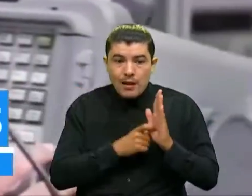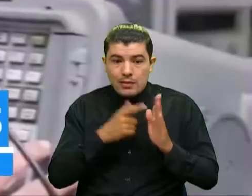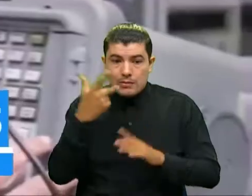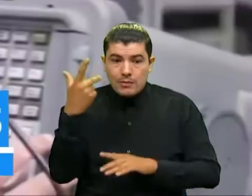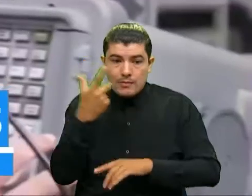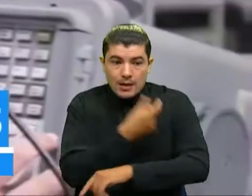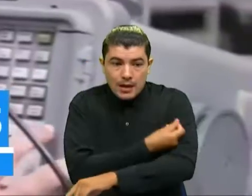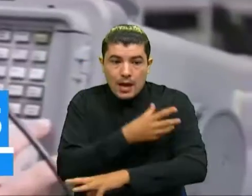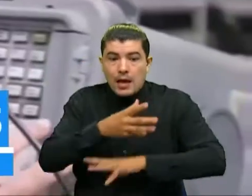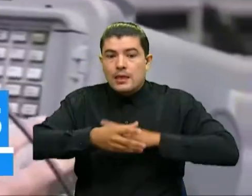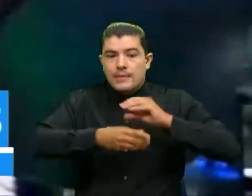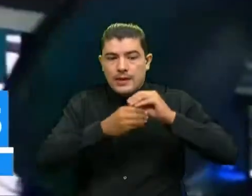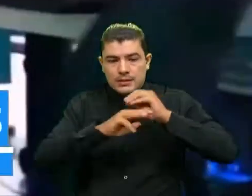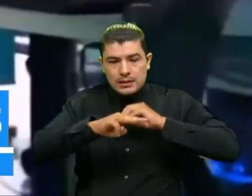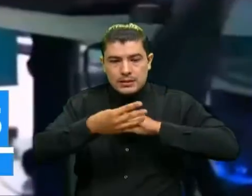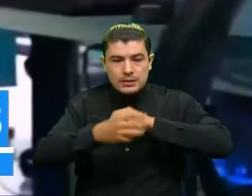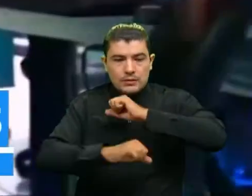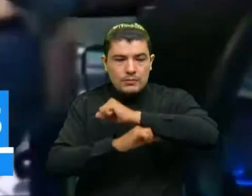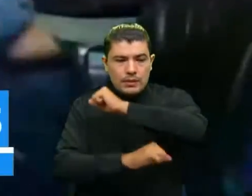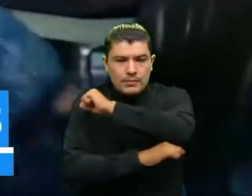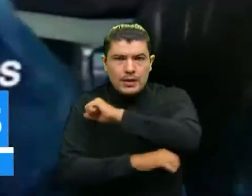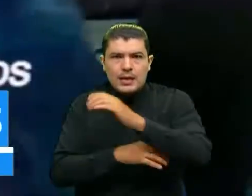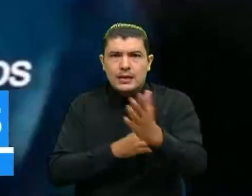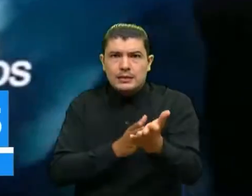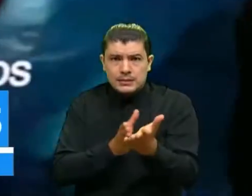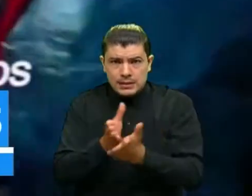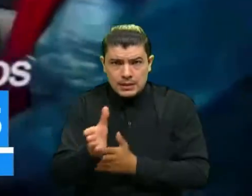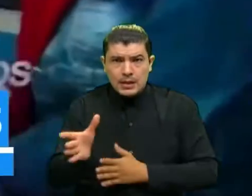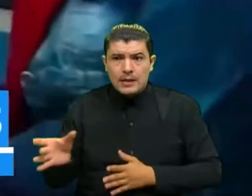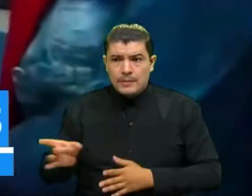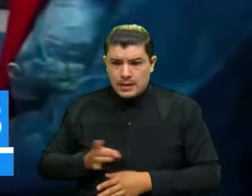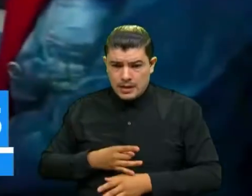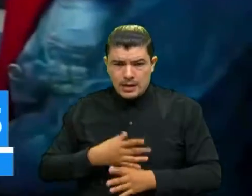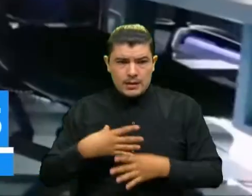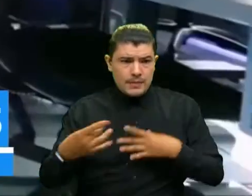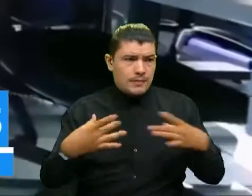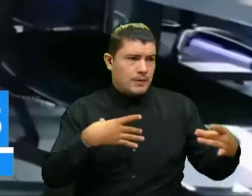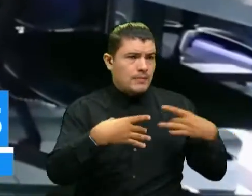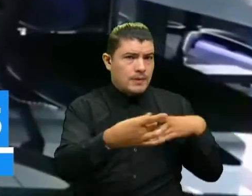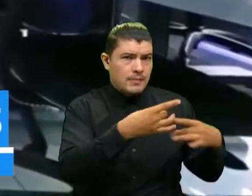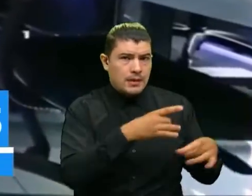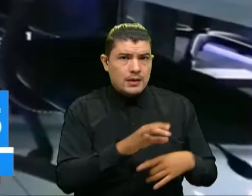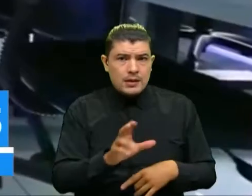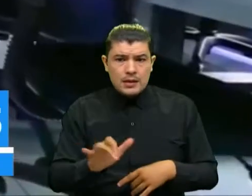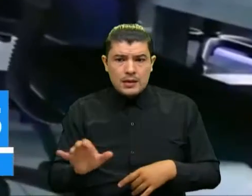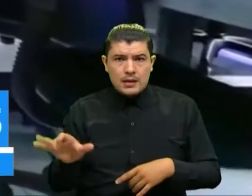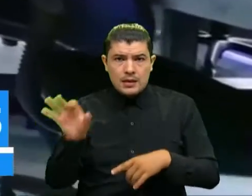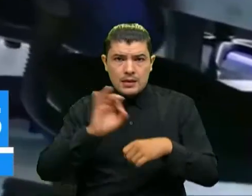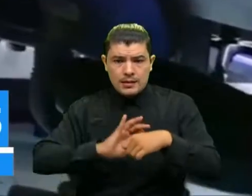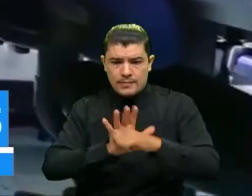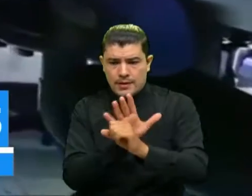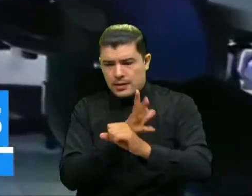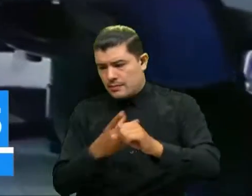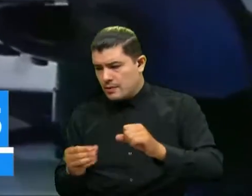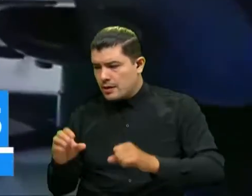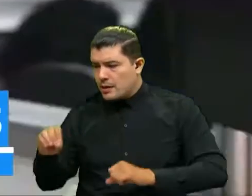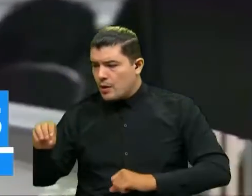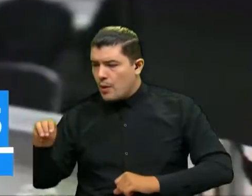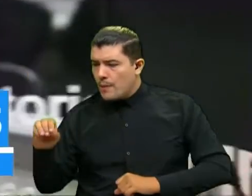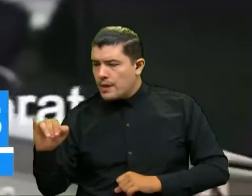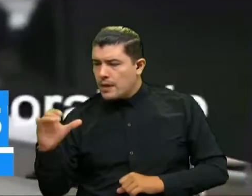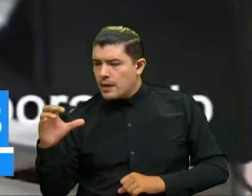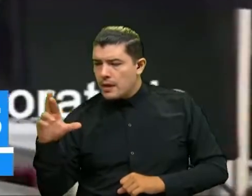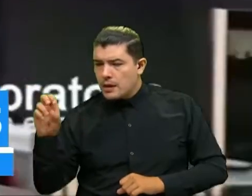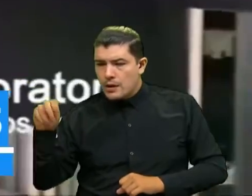refuerzo se siguen presentando obviamente transmisión porque ahora el Omicron pues generó una alta tasa de contagio pero